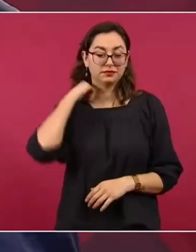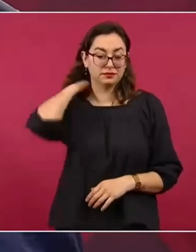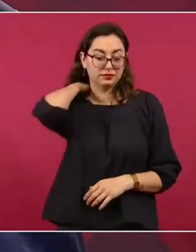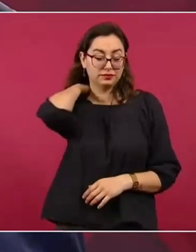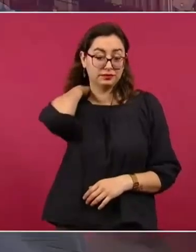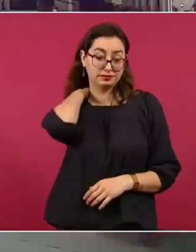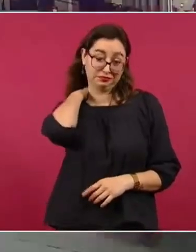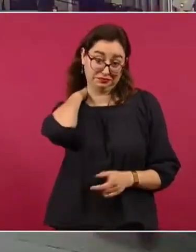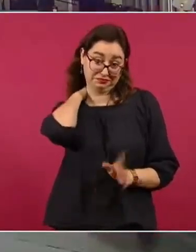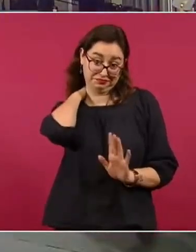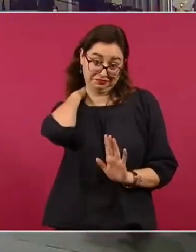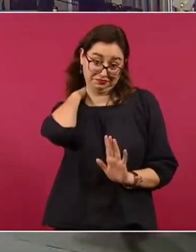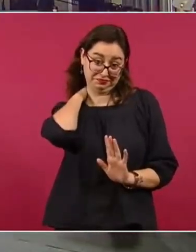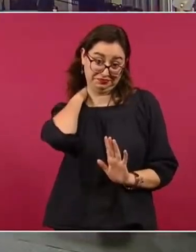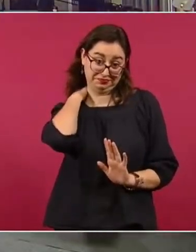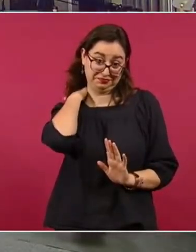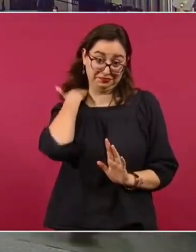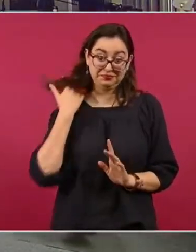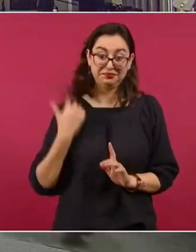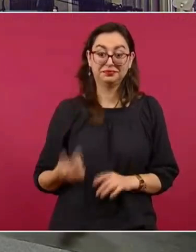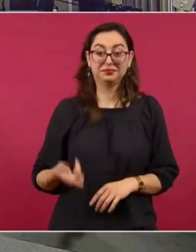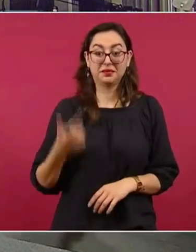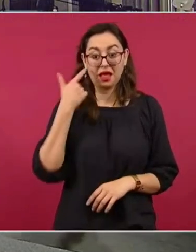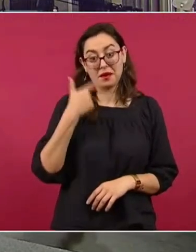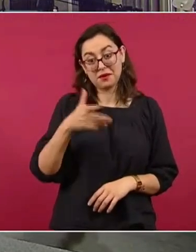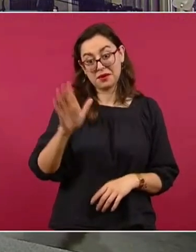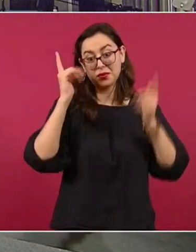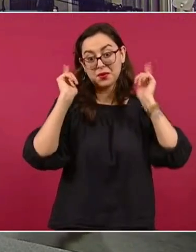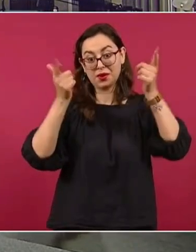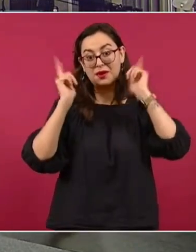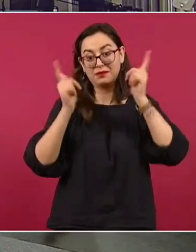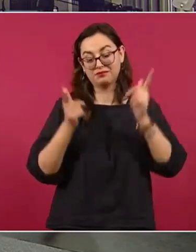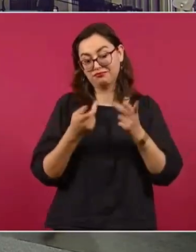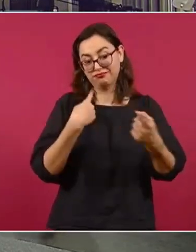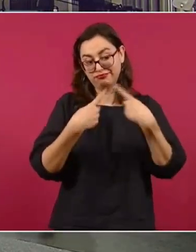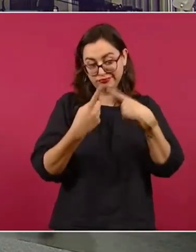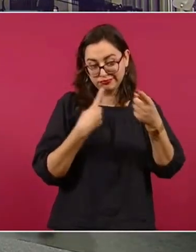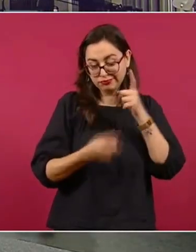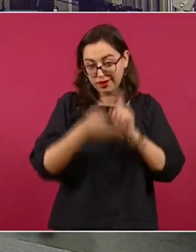Ahí te lo dejamos. Ahí se lo dejamos a Alfonso. ¿Para qué lo ve?